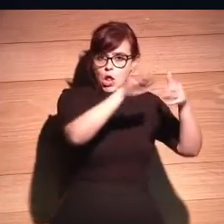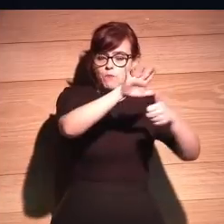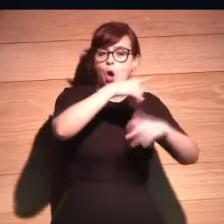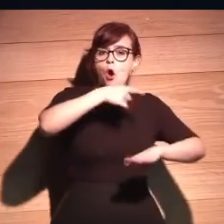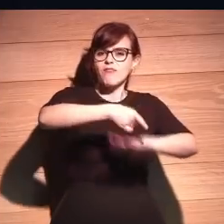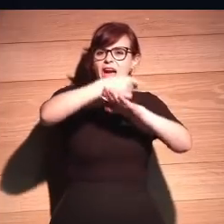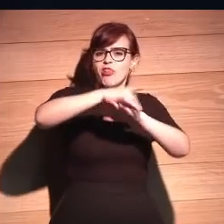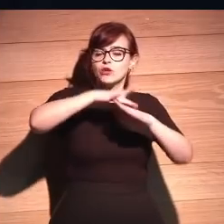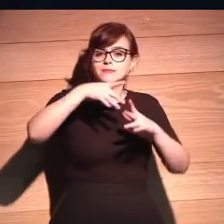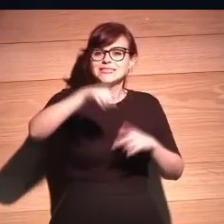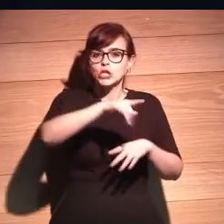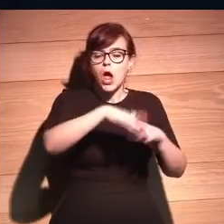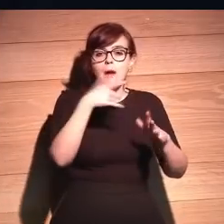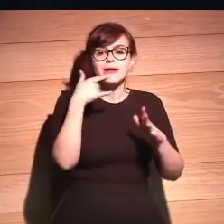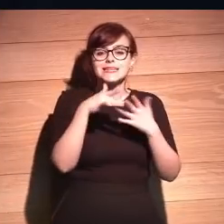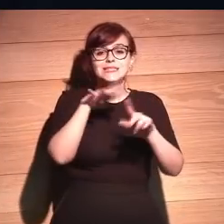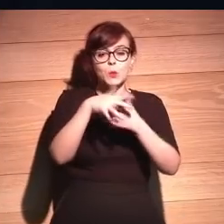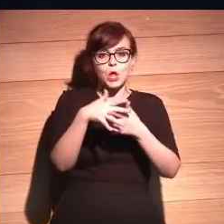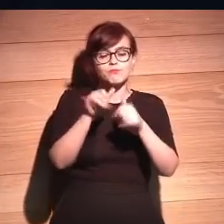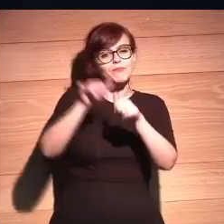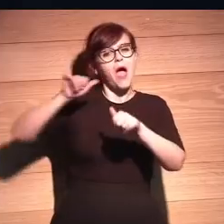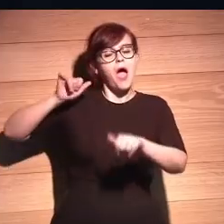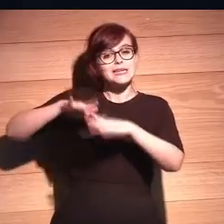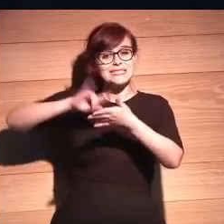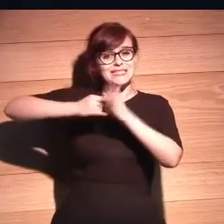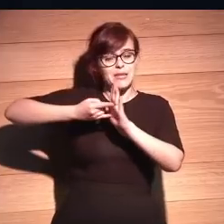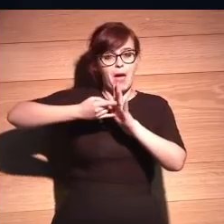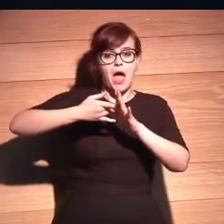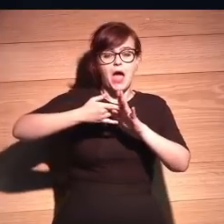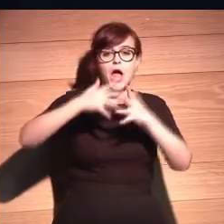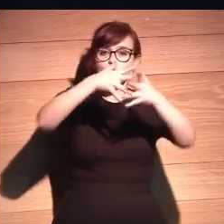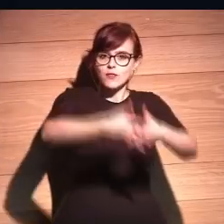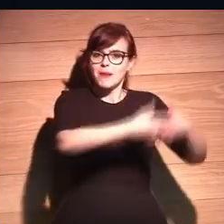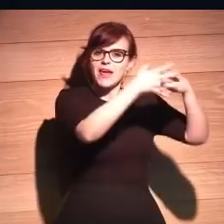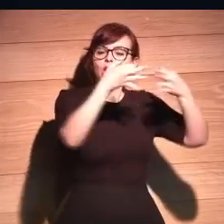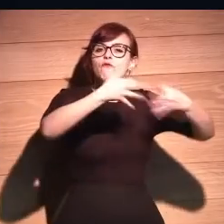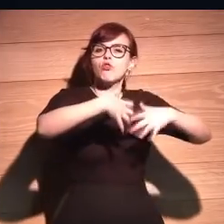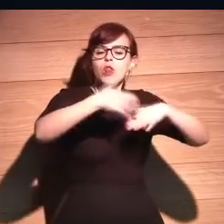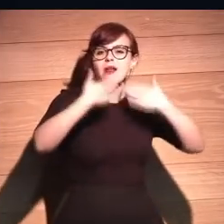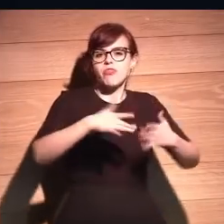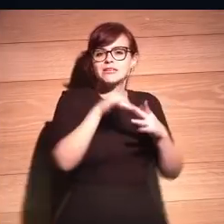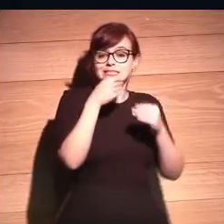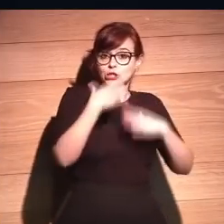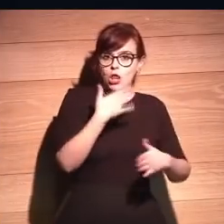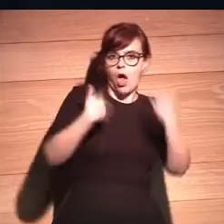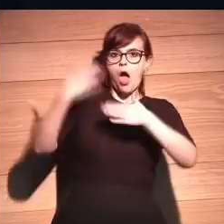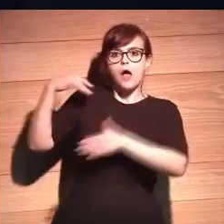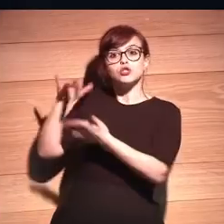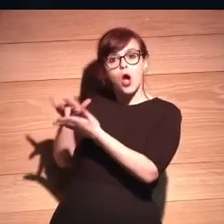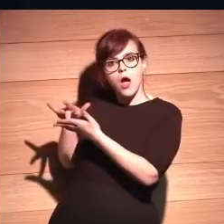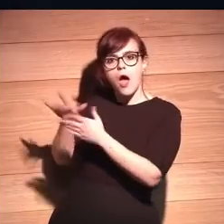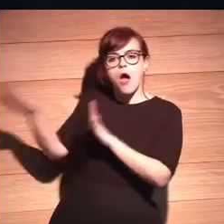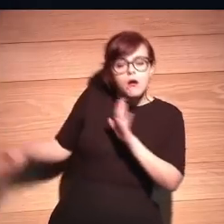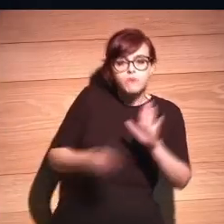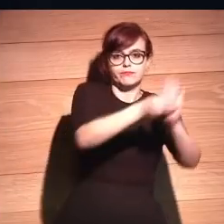ese? No, pero atención, ha sido entrenado con los casos anteriores y el sistema norteamericano se basa en jurisprudencia. Luego, si hay algo que inferir, la